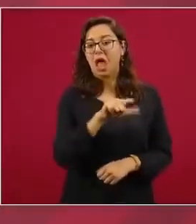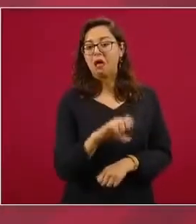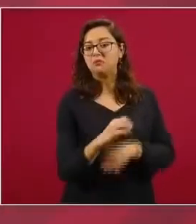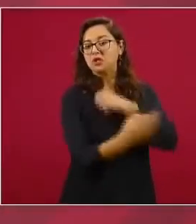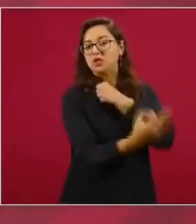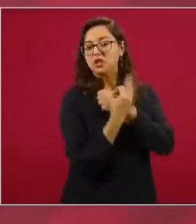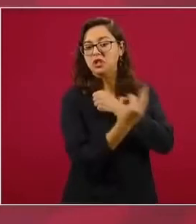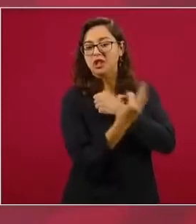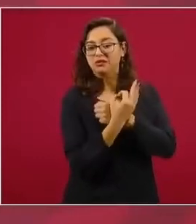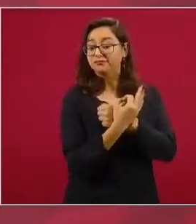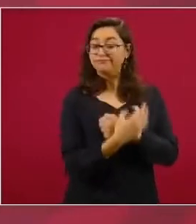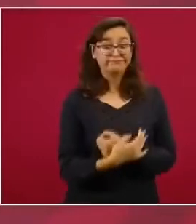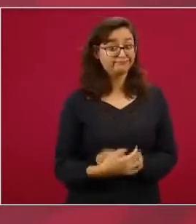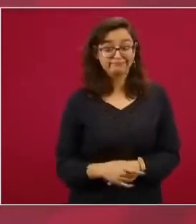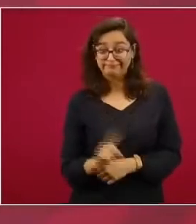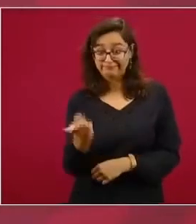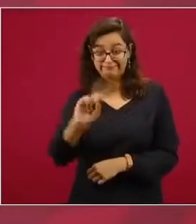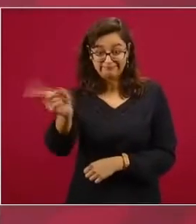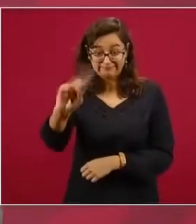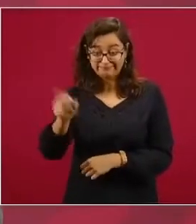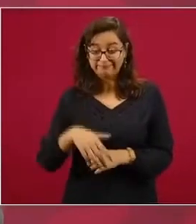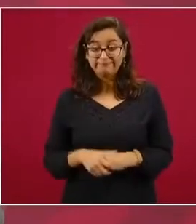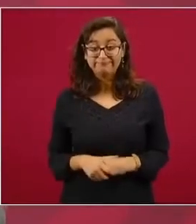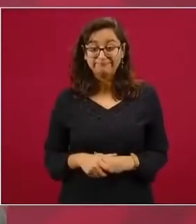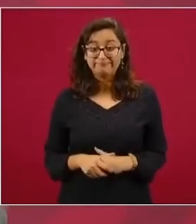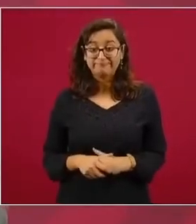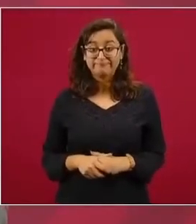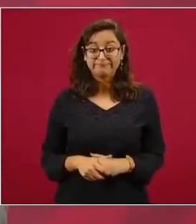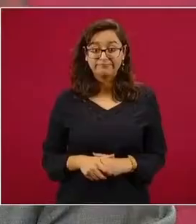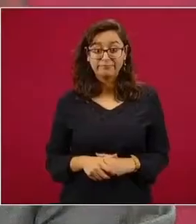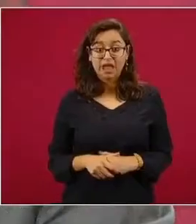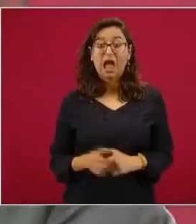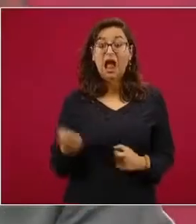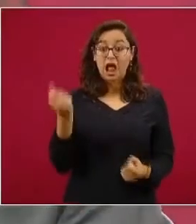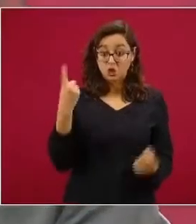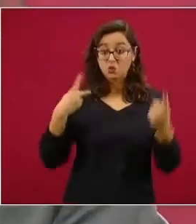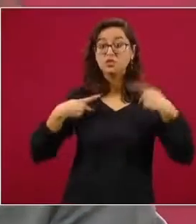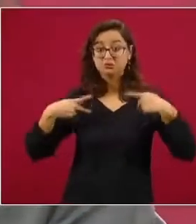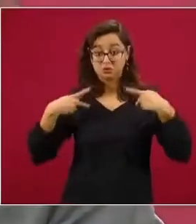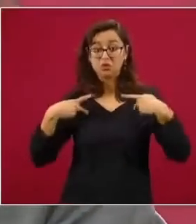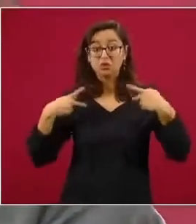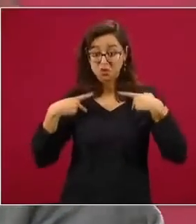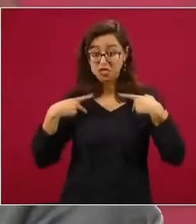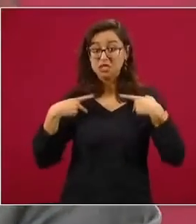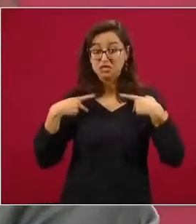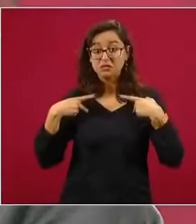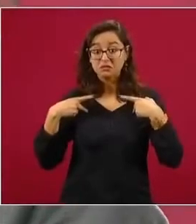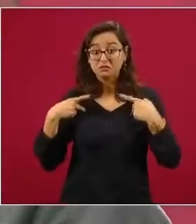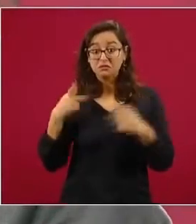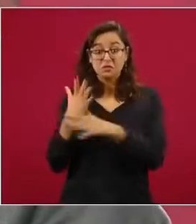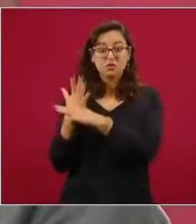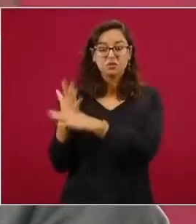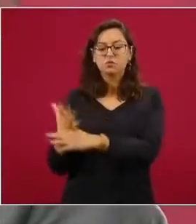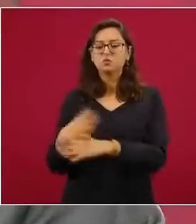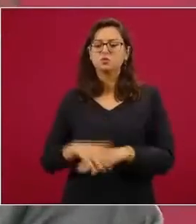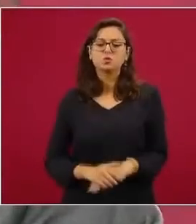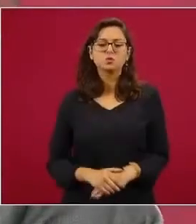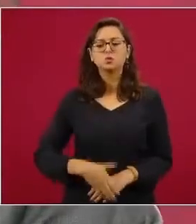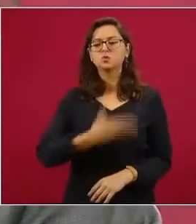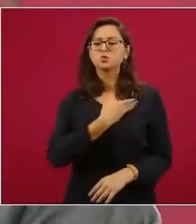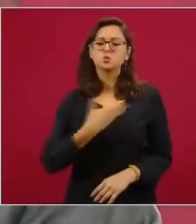que dicen, es una instrucción